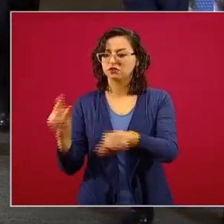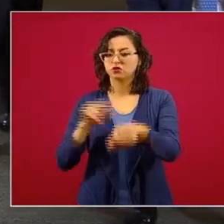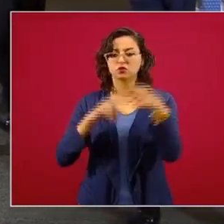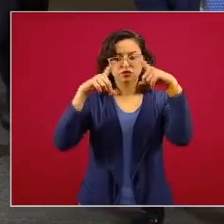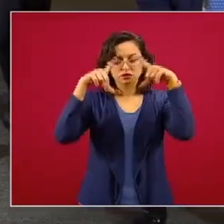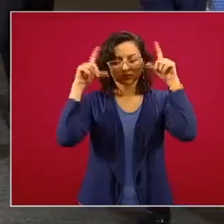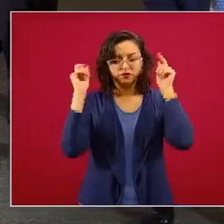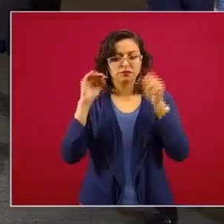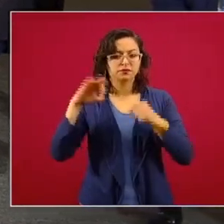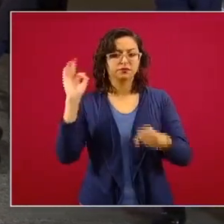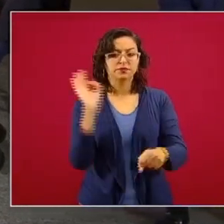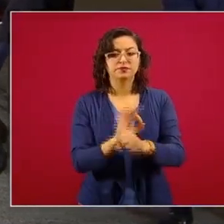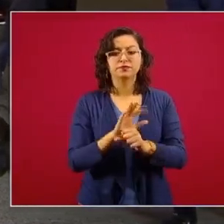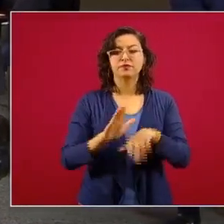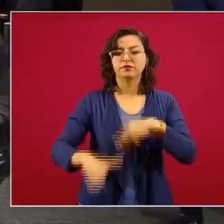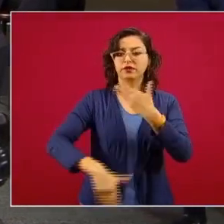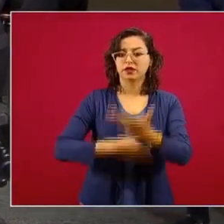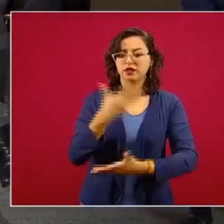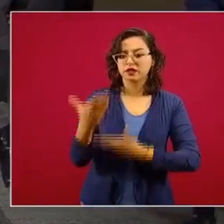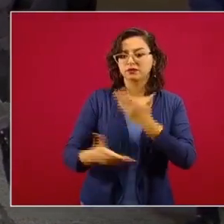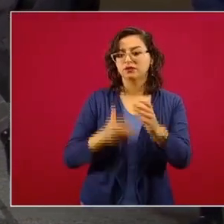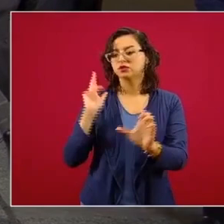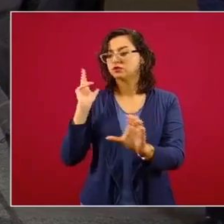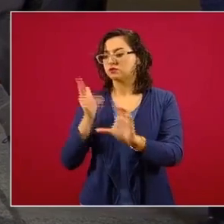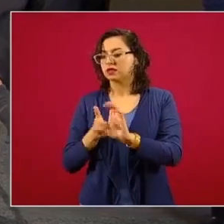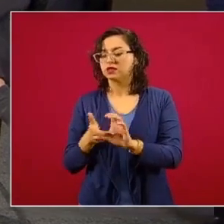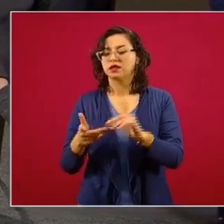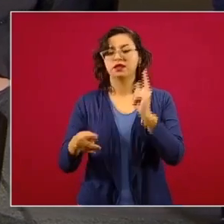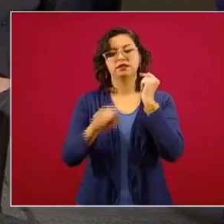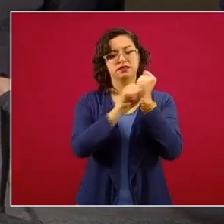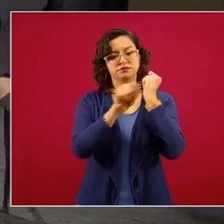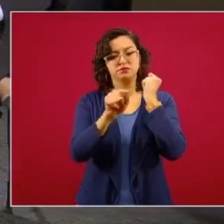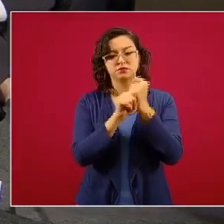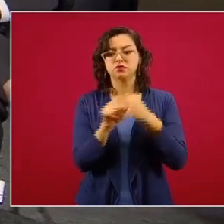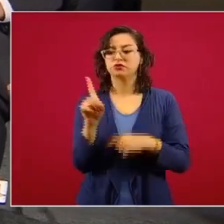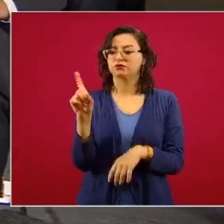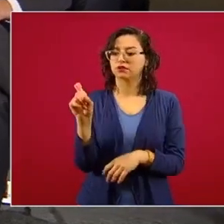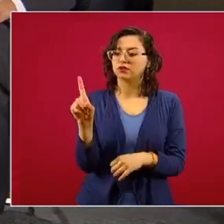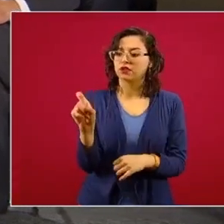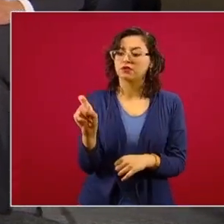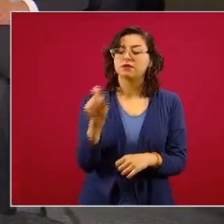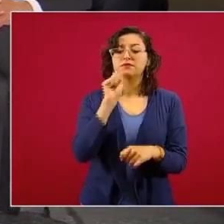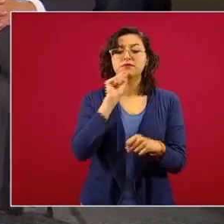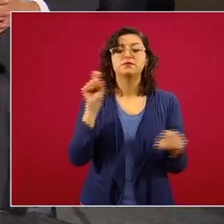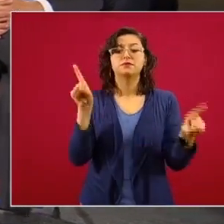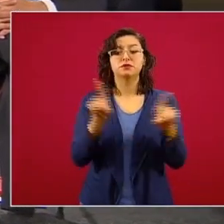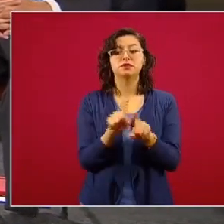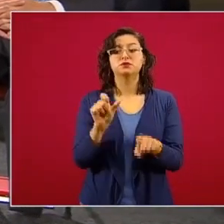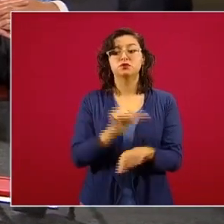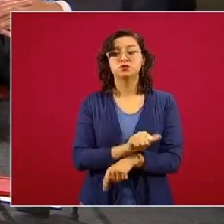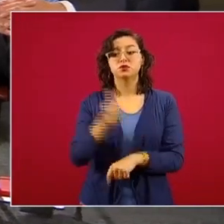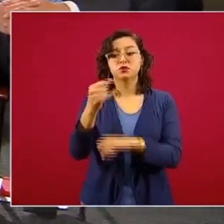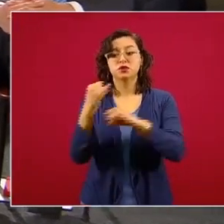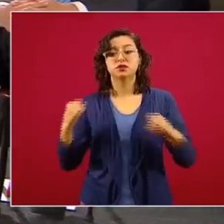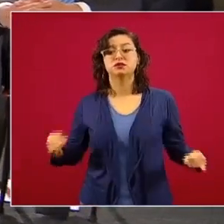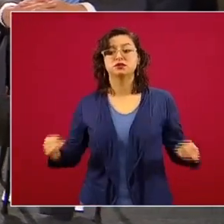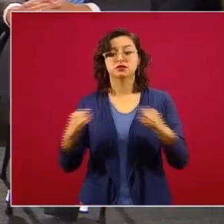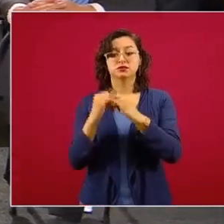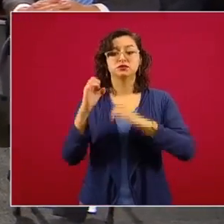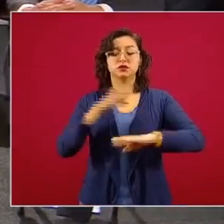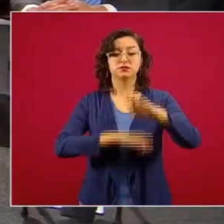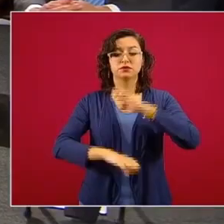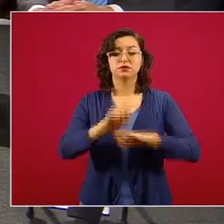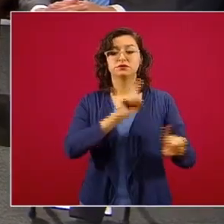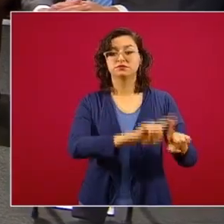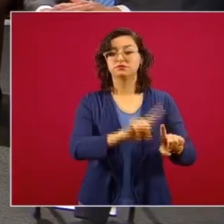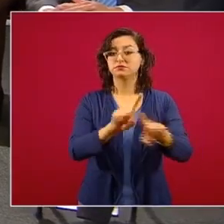servicios, hospedaje, transporte, agua, y para invitar a otras instituciones, empresas y